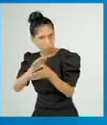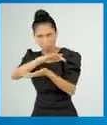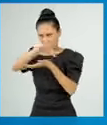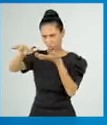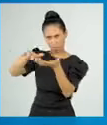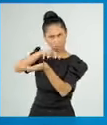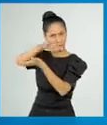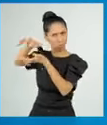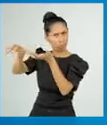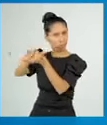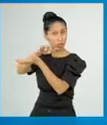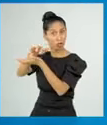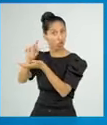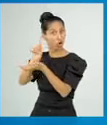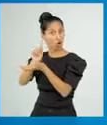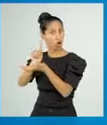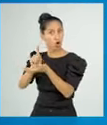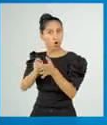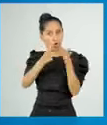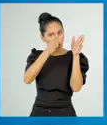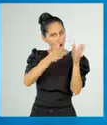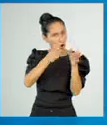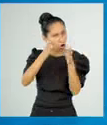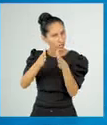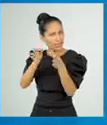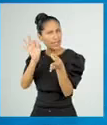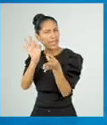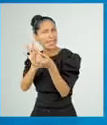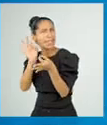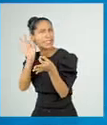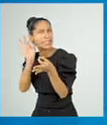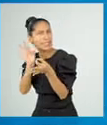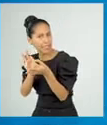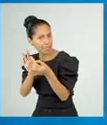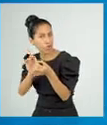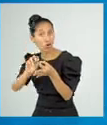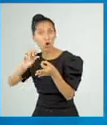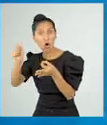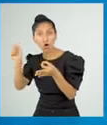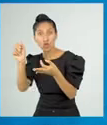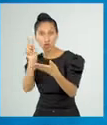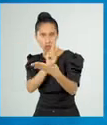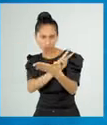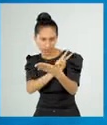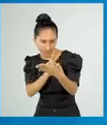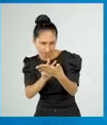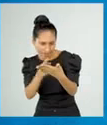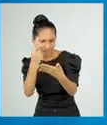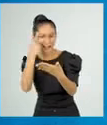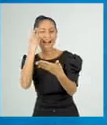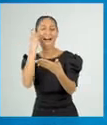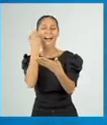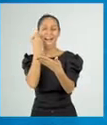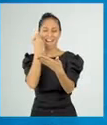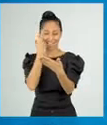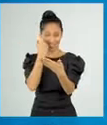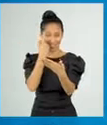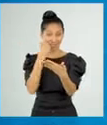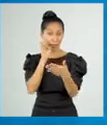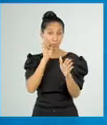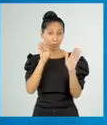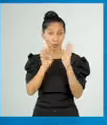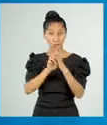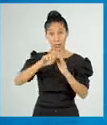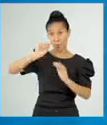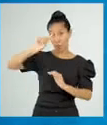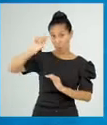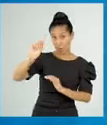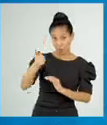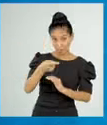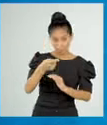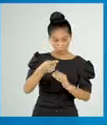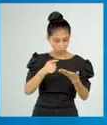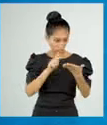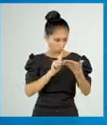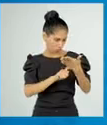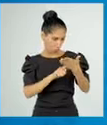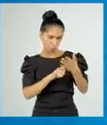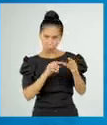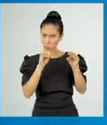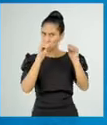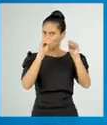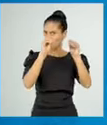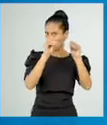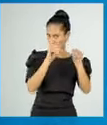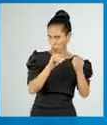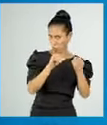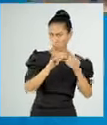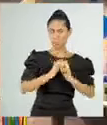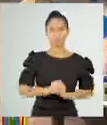Y utilizar conectores que ayuden a la comprensión de las acciones. Por ejemplo, primero conecte una vez que ya conecto el cable